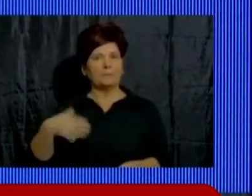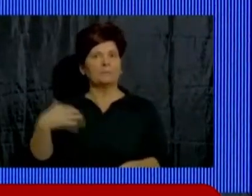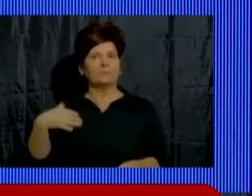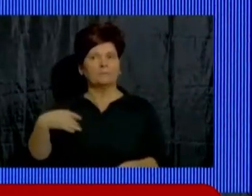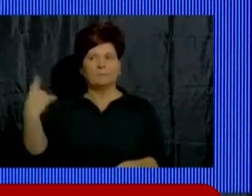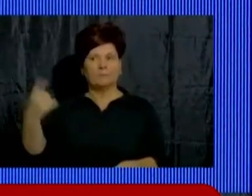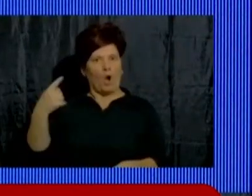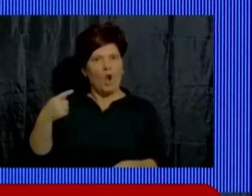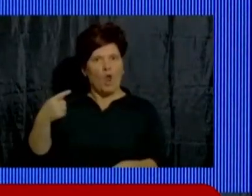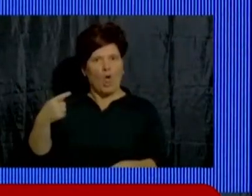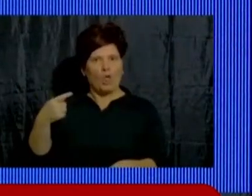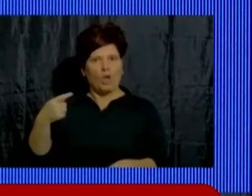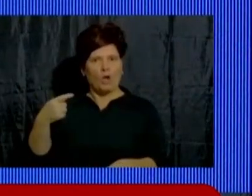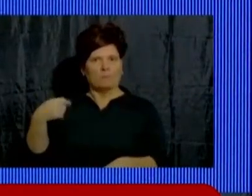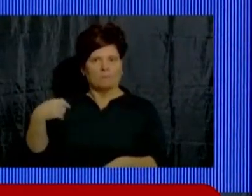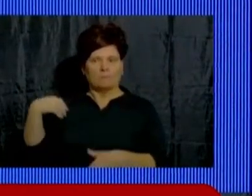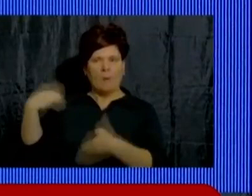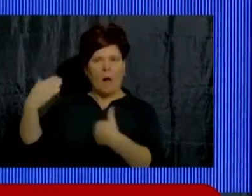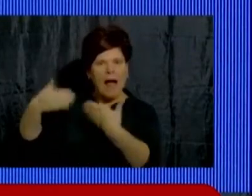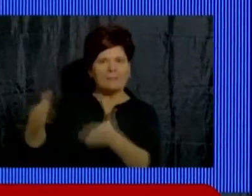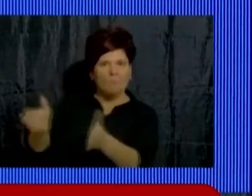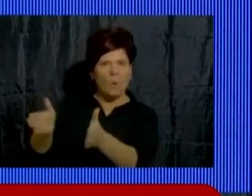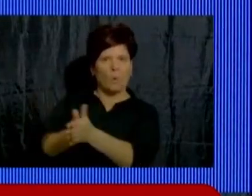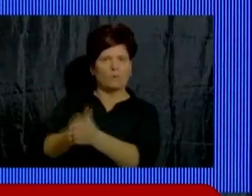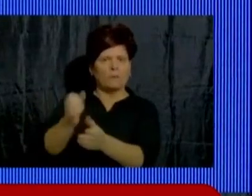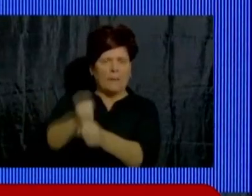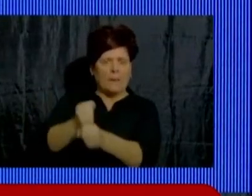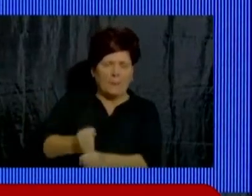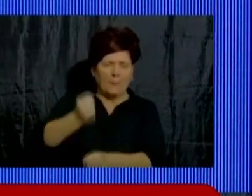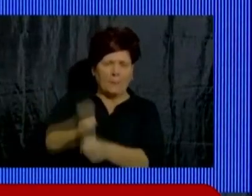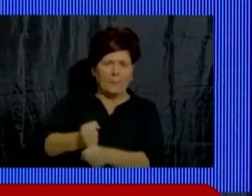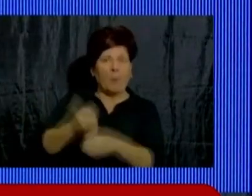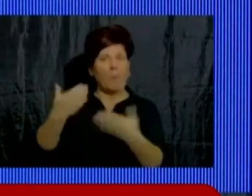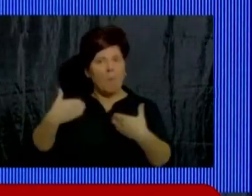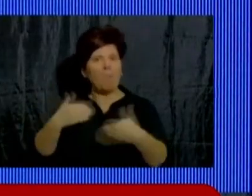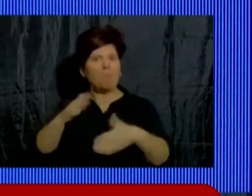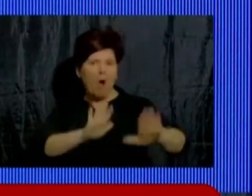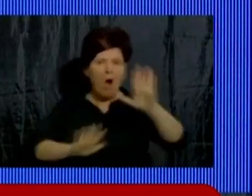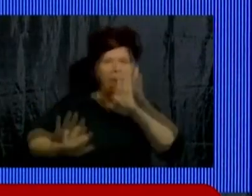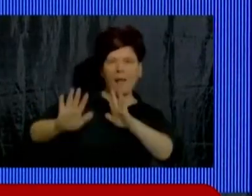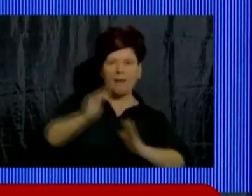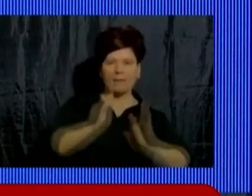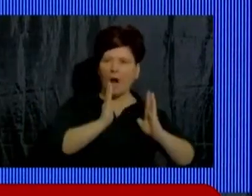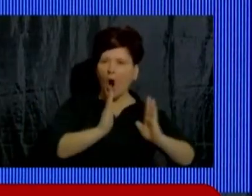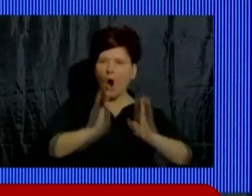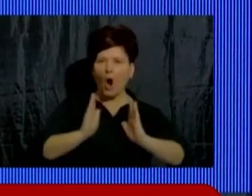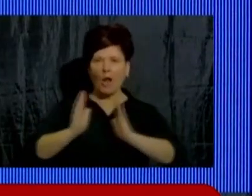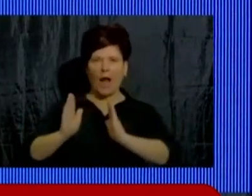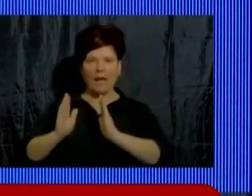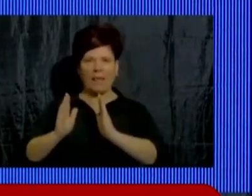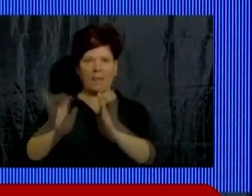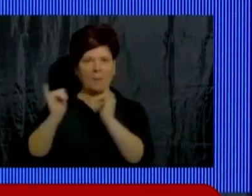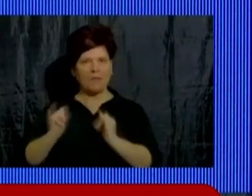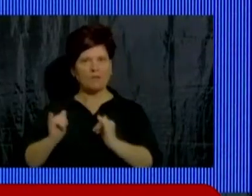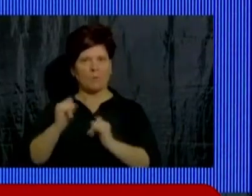juntos del mismo carro. Trabajamos tanto que pudimos organizar y ordenar las cuentas municipales.